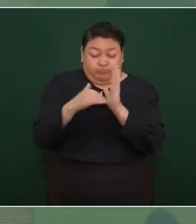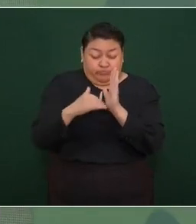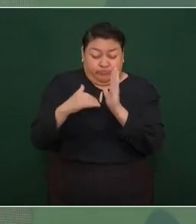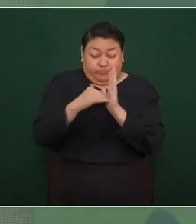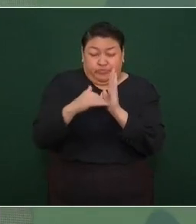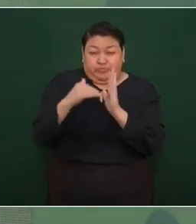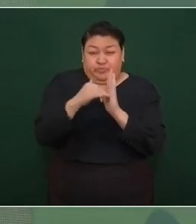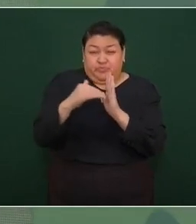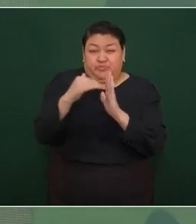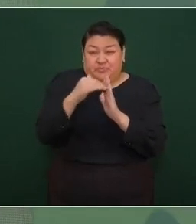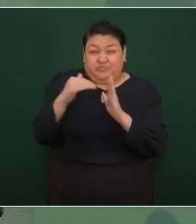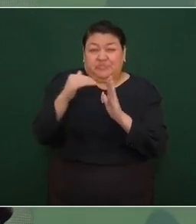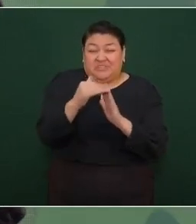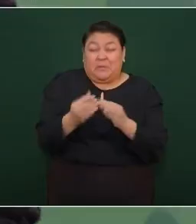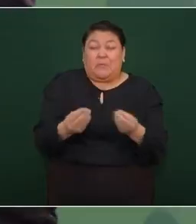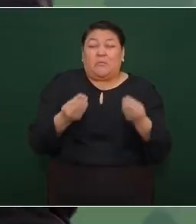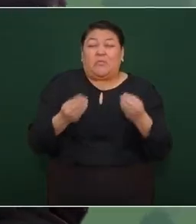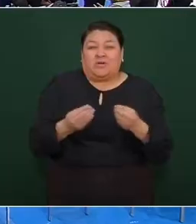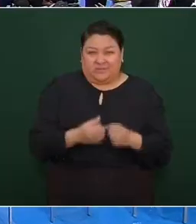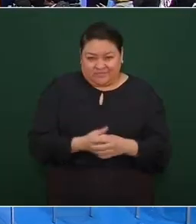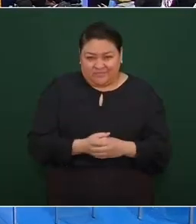Nada más